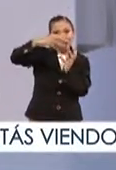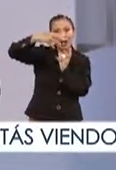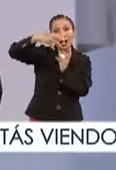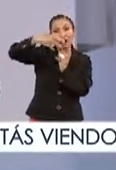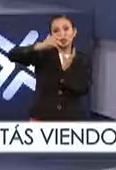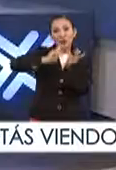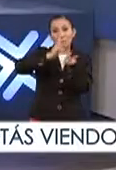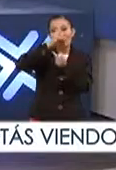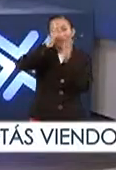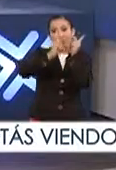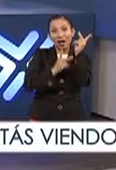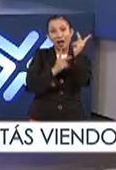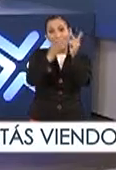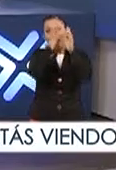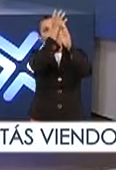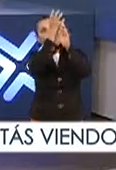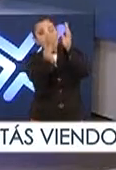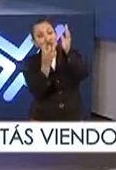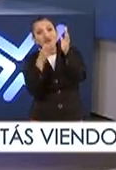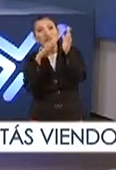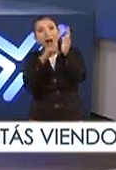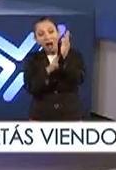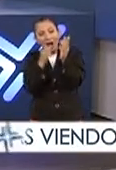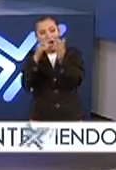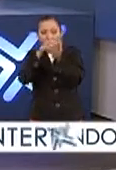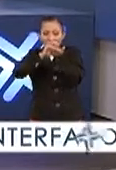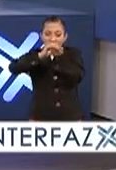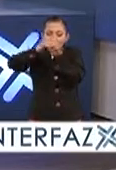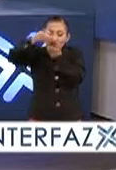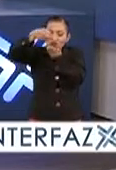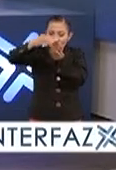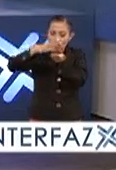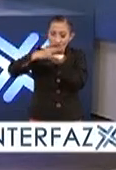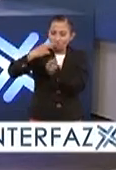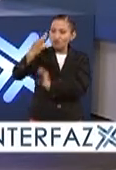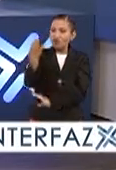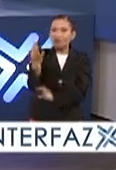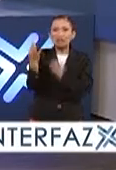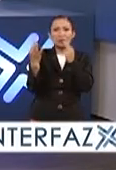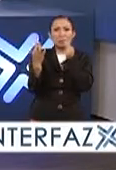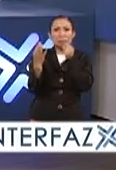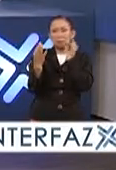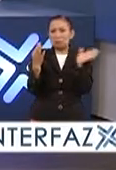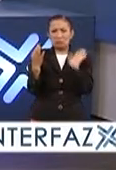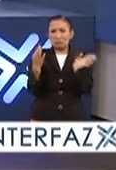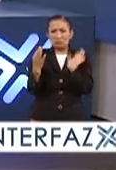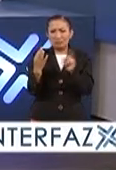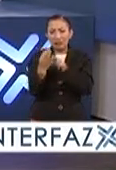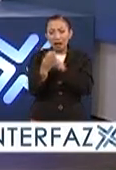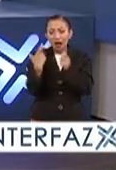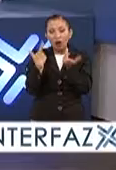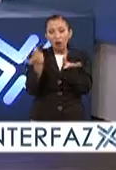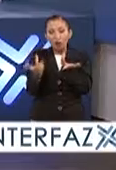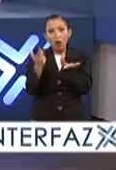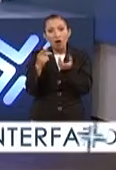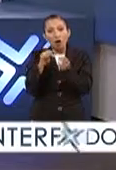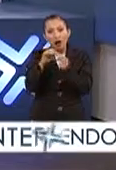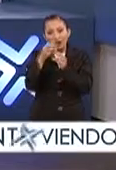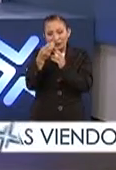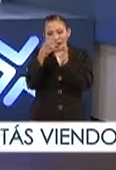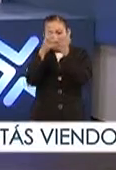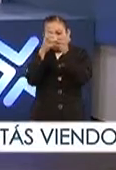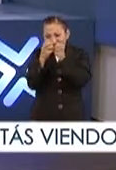chocolate es una planta tropical que tiene un haba, que no es dulce, que tiene un musílago que se